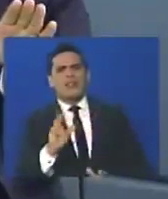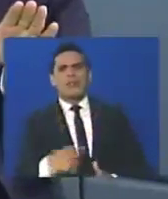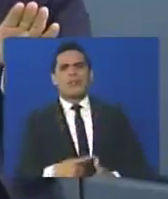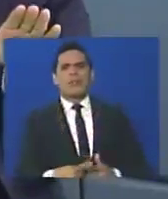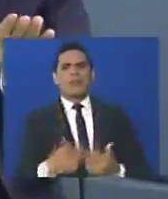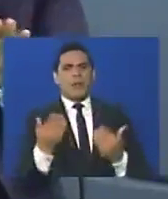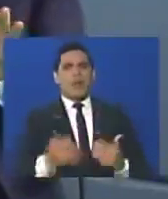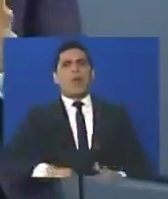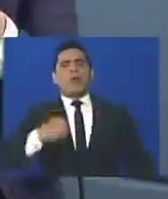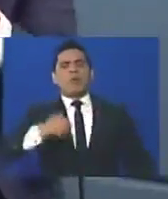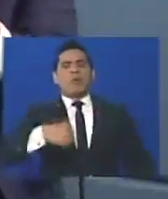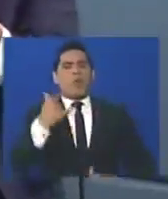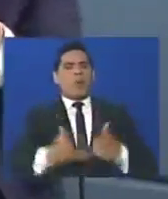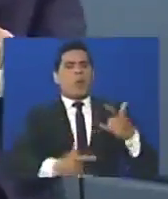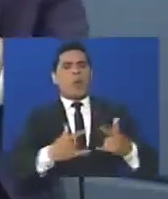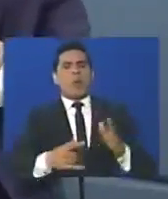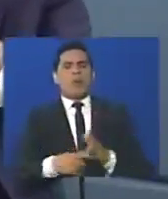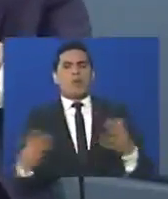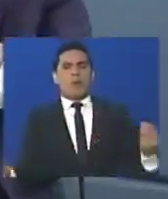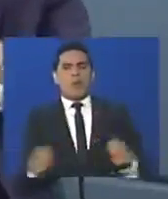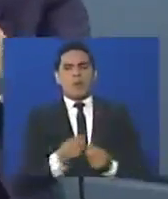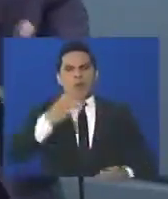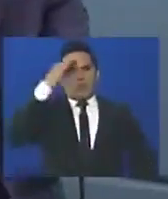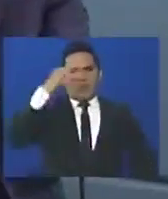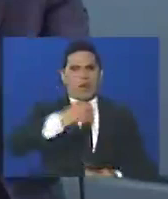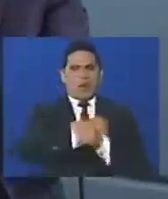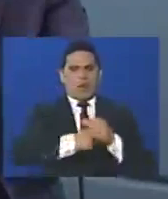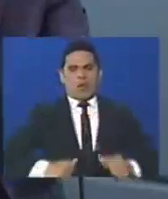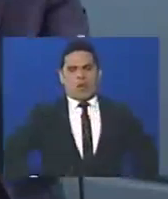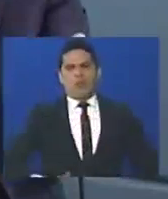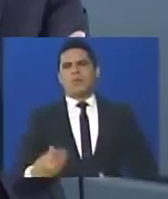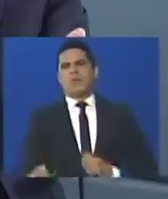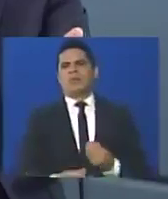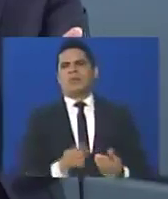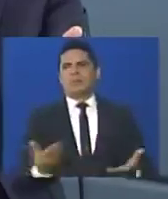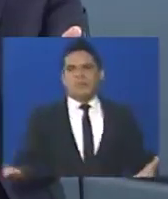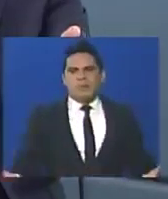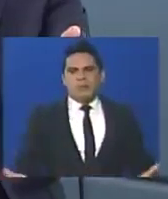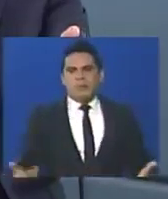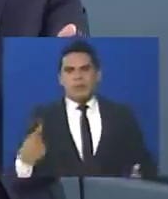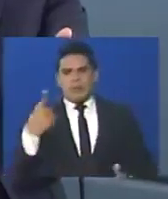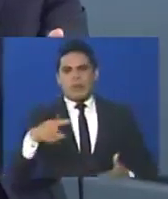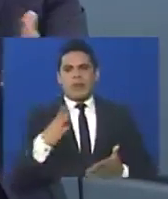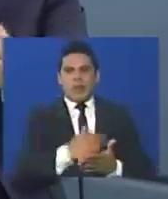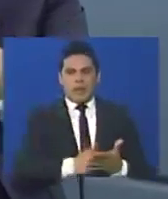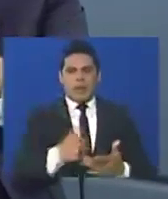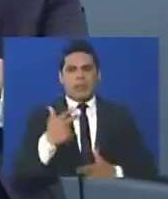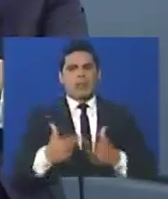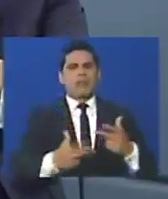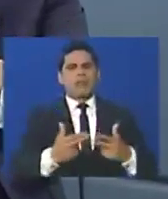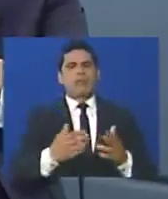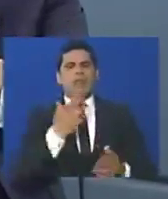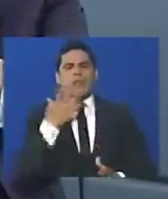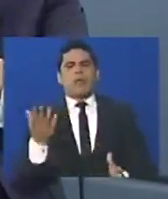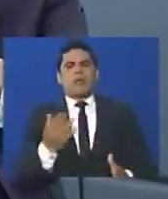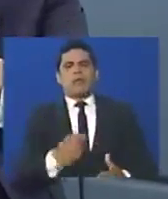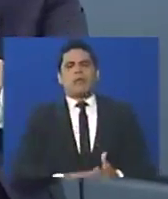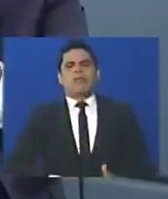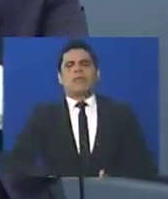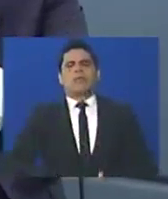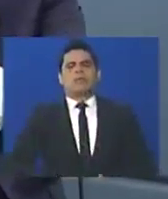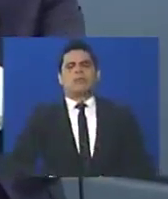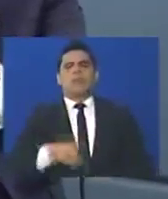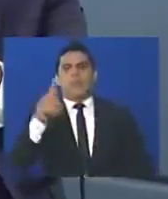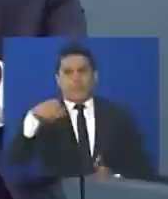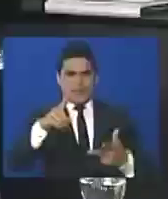se oficializó los malandros al lado de la Guardia Nacional. Tiene que haber un desarme de estas bandas armadas que han usurpado el nombre de colectivos, en segundo